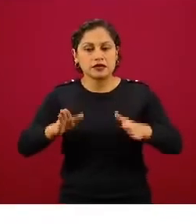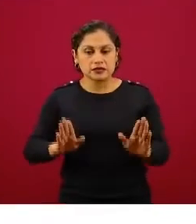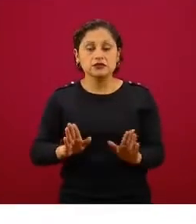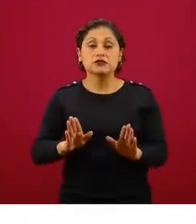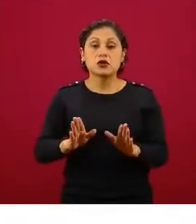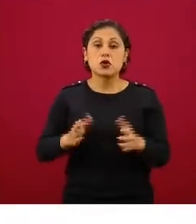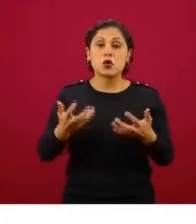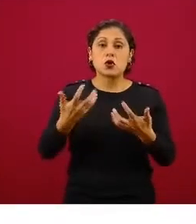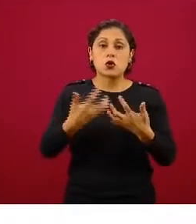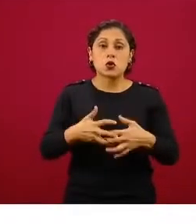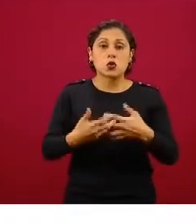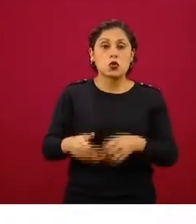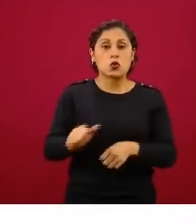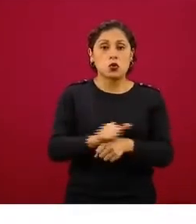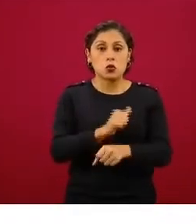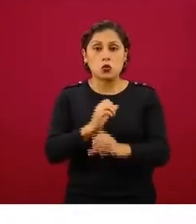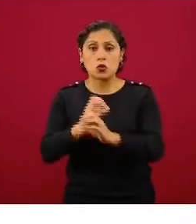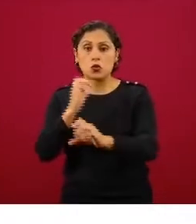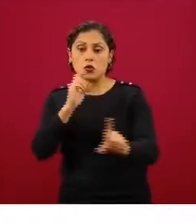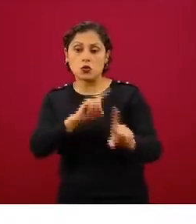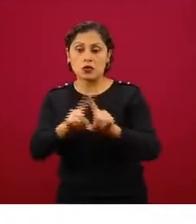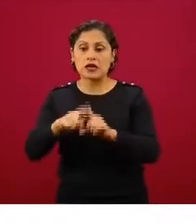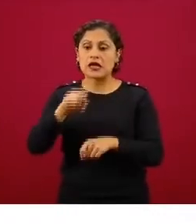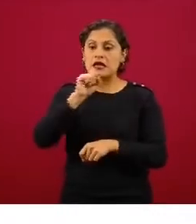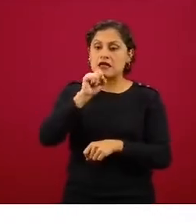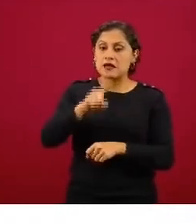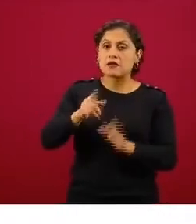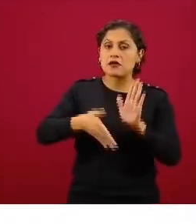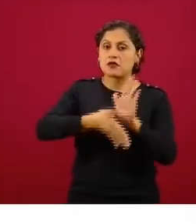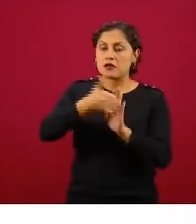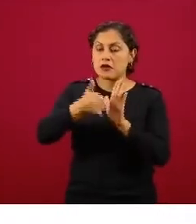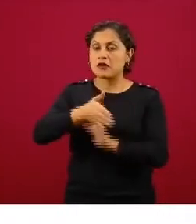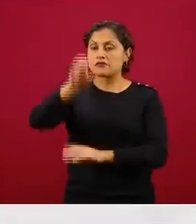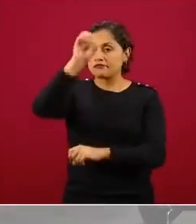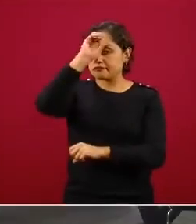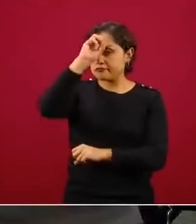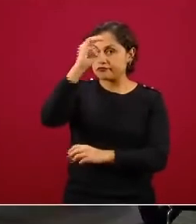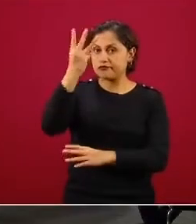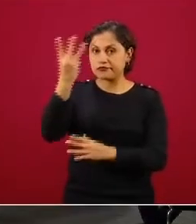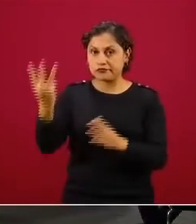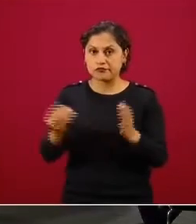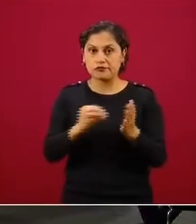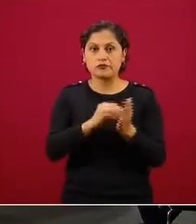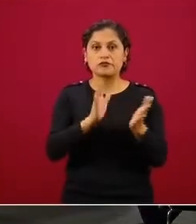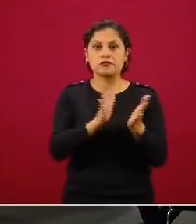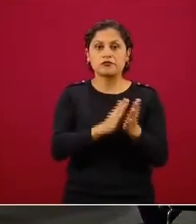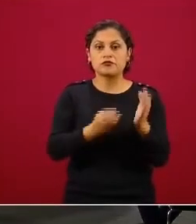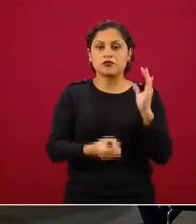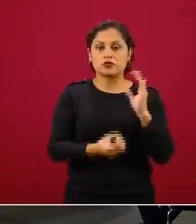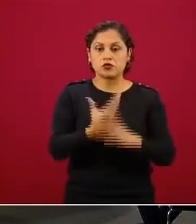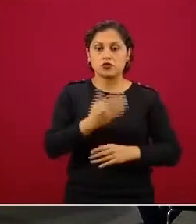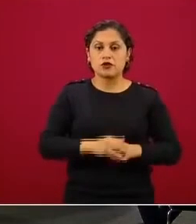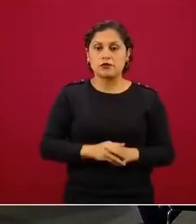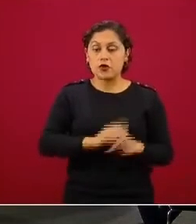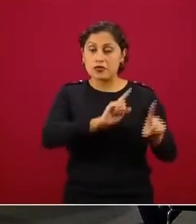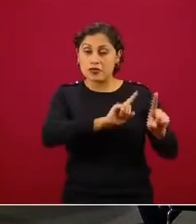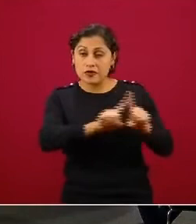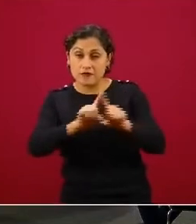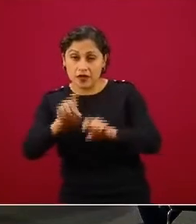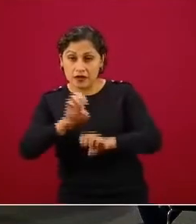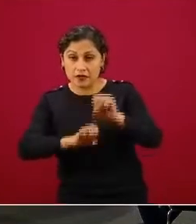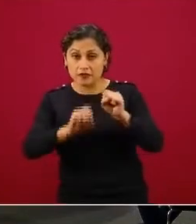transportes, la construcción y la minería. Todos y cada uno de ellos, todas las empresas vinculadas a estos sectores, tienen que tener